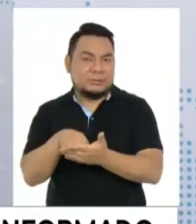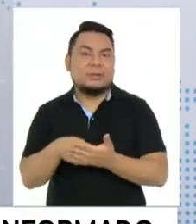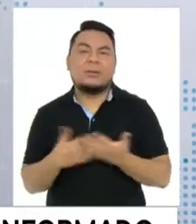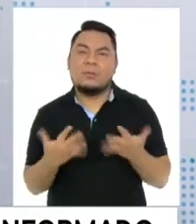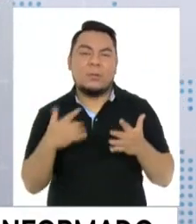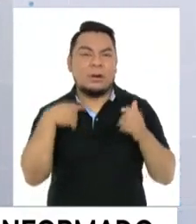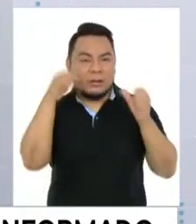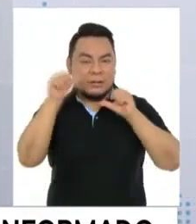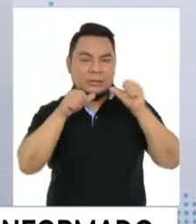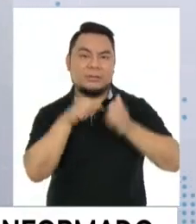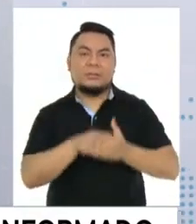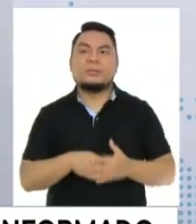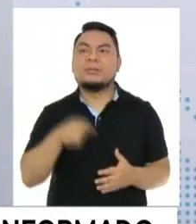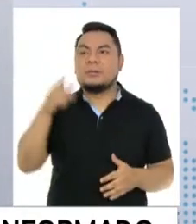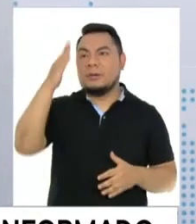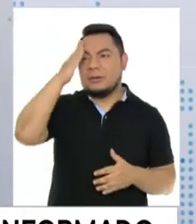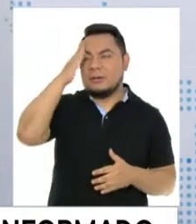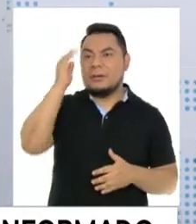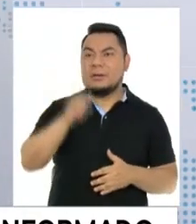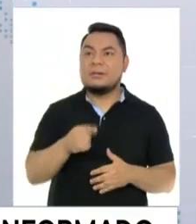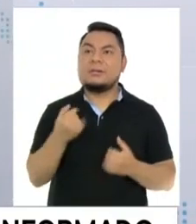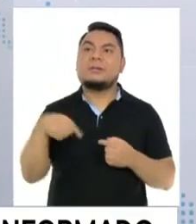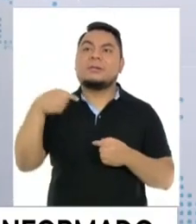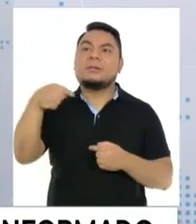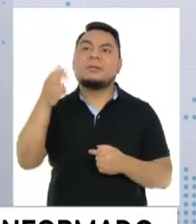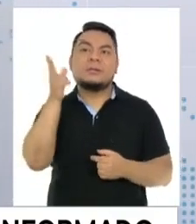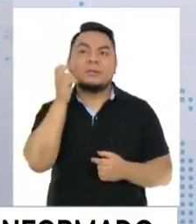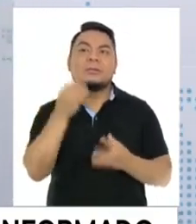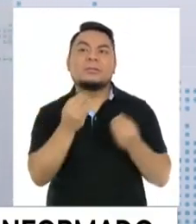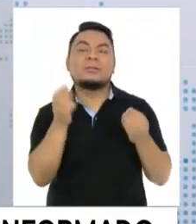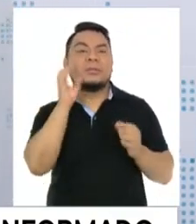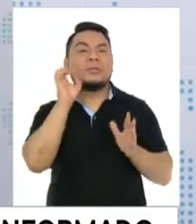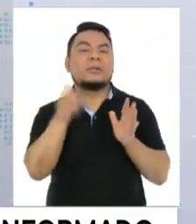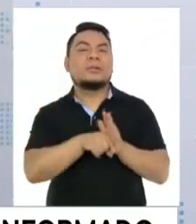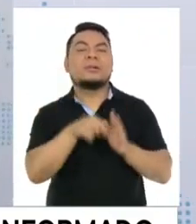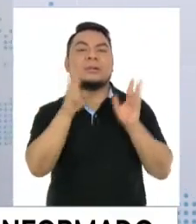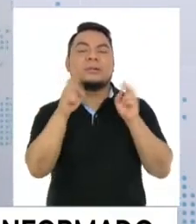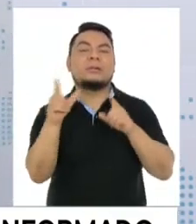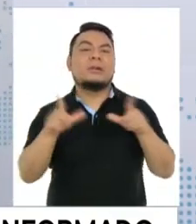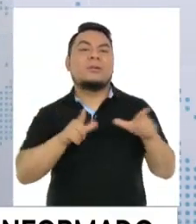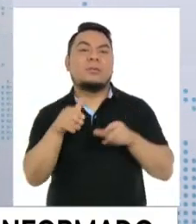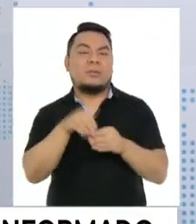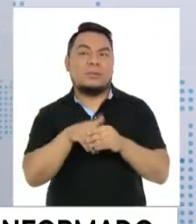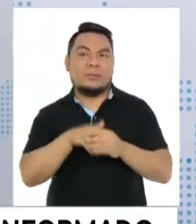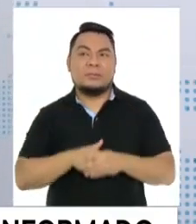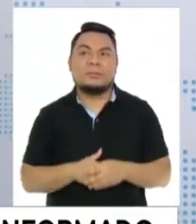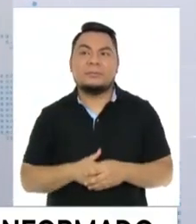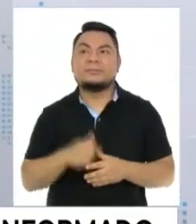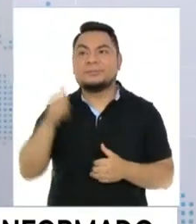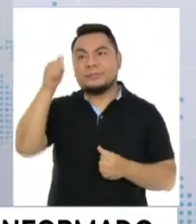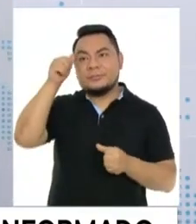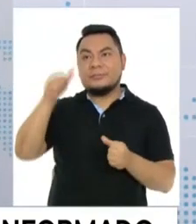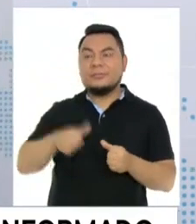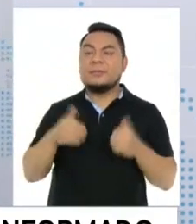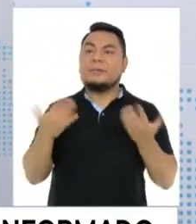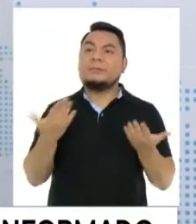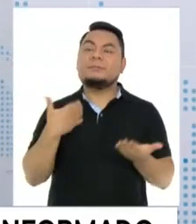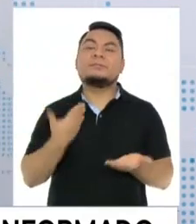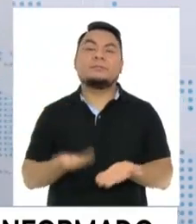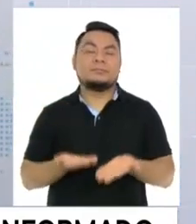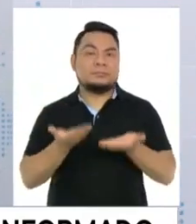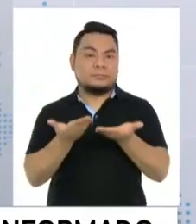inquietudes. Claro, ahora tú sabes, Milagros, que en estos días se ha escuchado mucho, por ejemplo, el tema del local de votación, ¿no? Recordemos que se